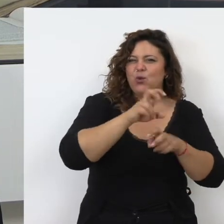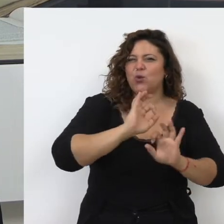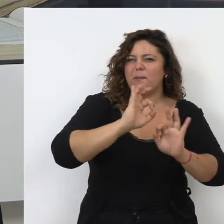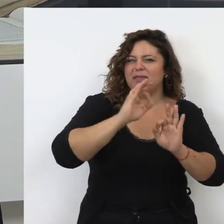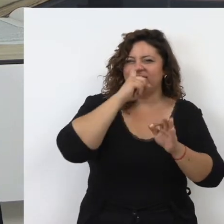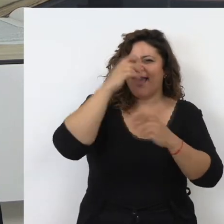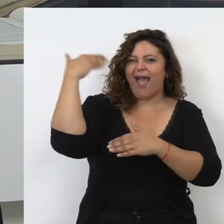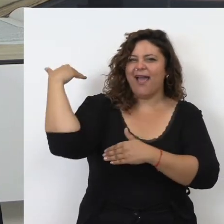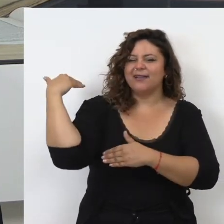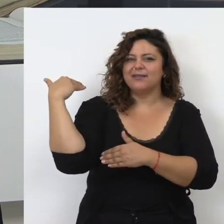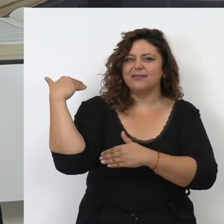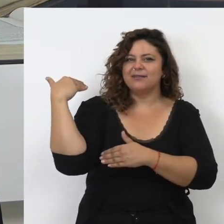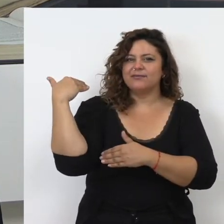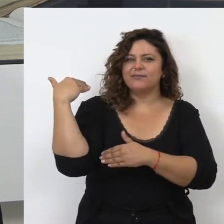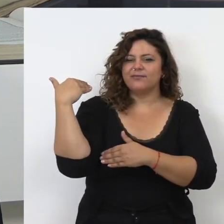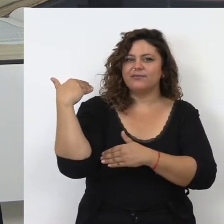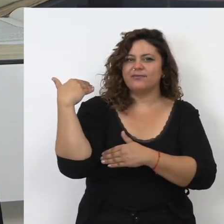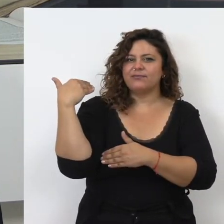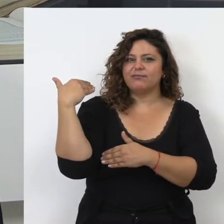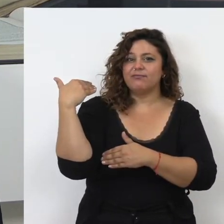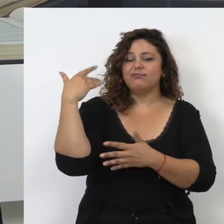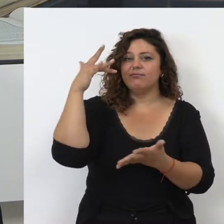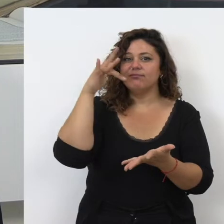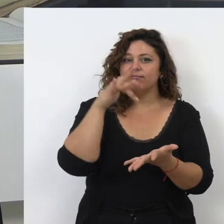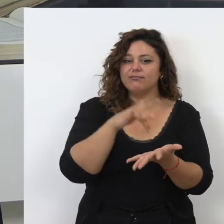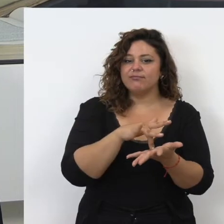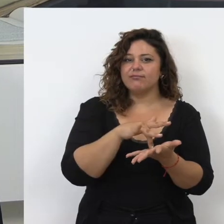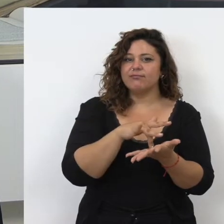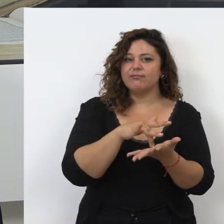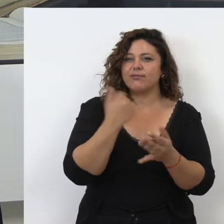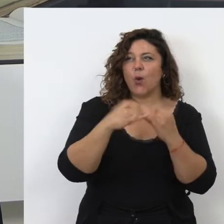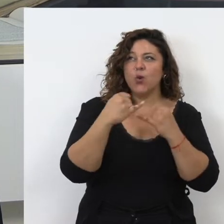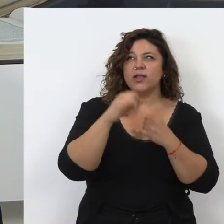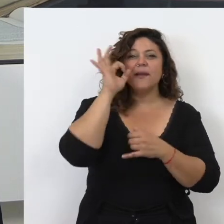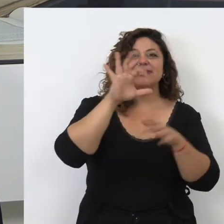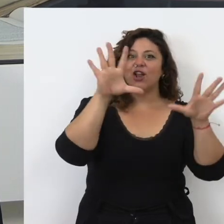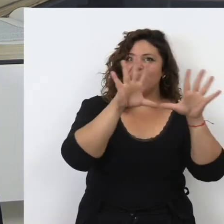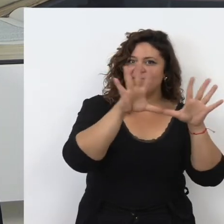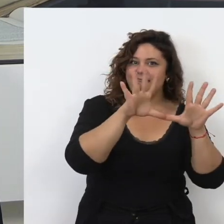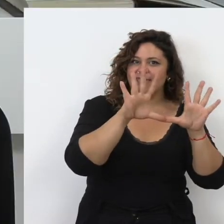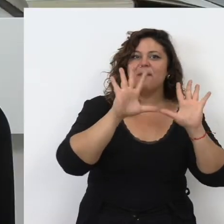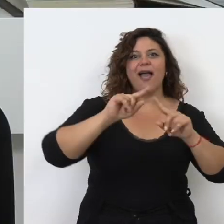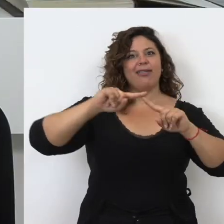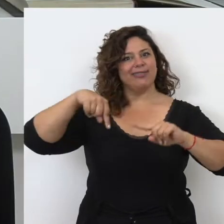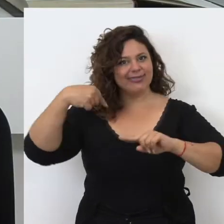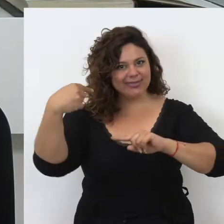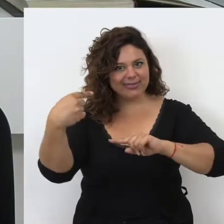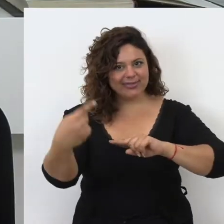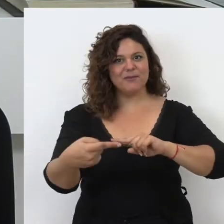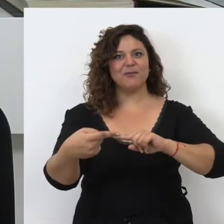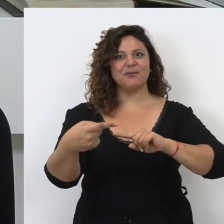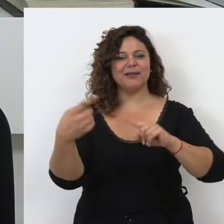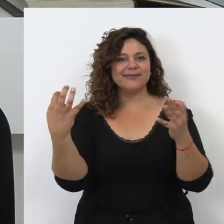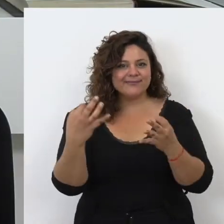que se hizo en la última recesión, se hizo en el siglo X, pero después,